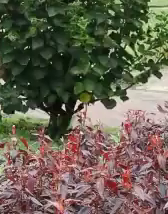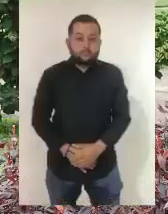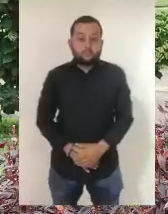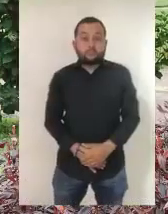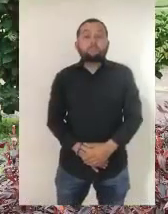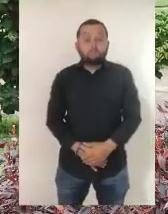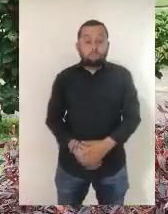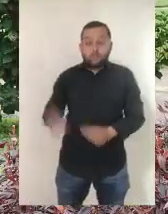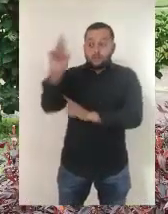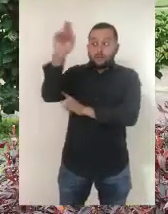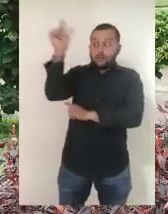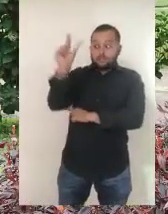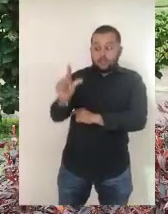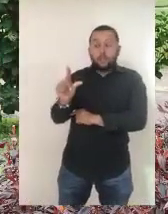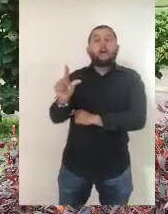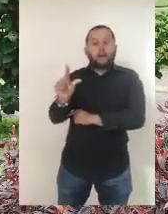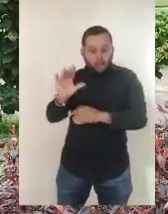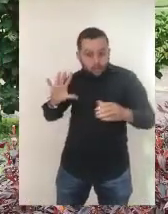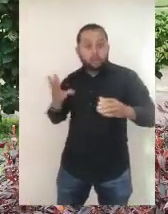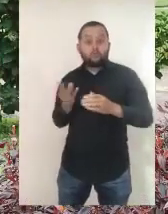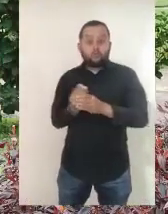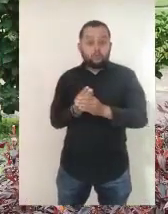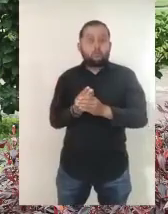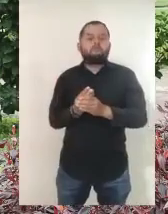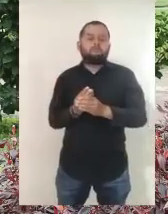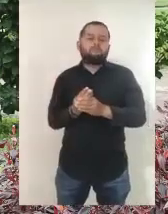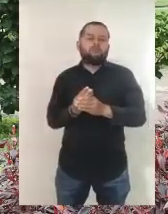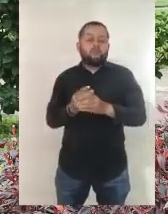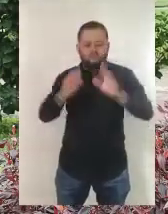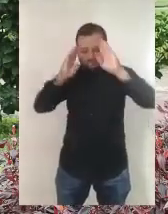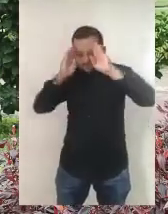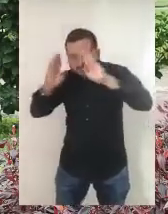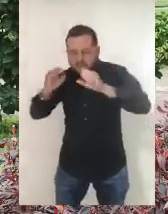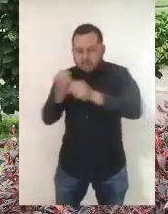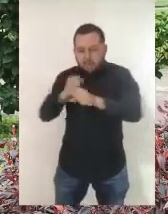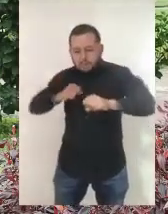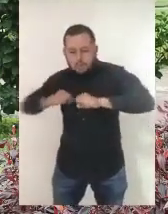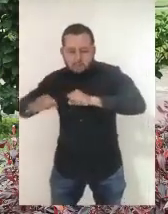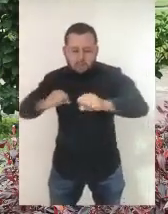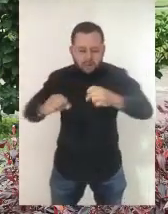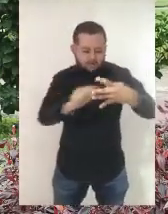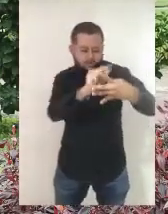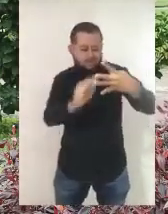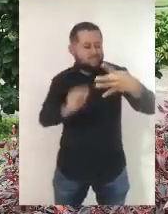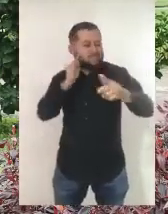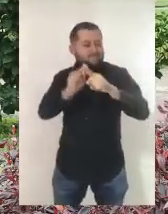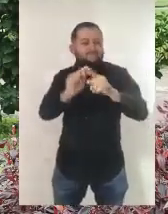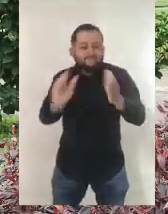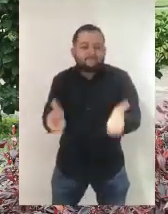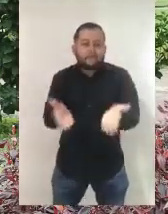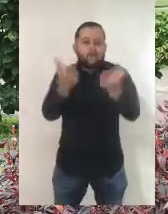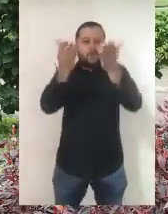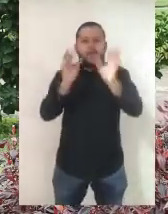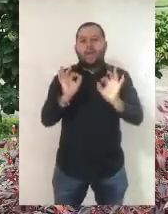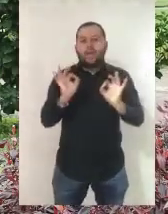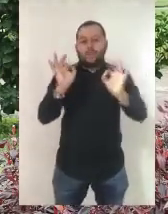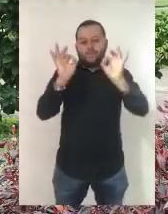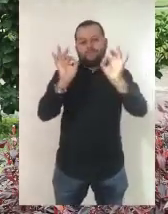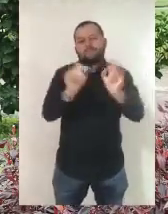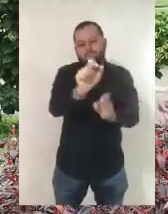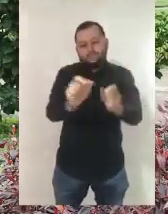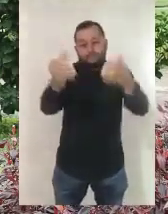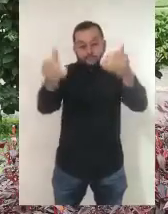En Rizaralda somos incluyentes. Hemos trabajado en cuatro frentes para mejorar la vida de las personas con discapacidad.